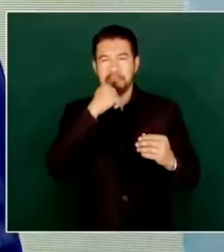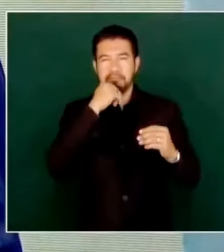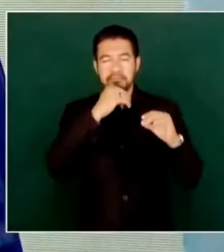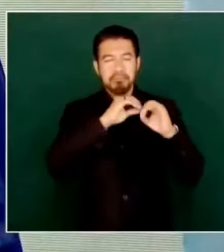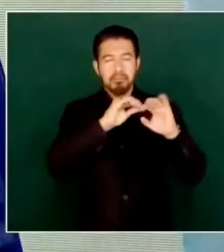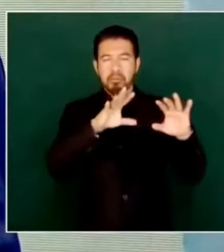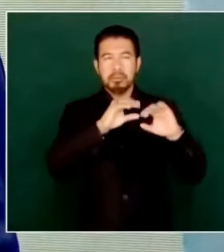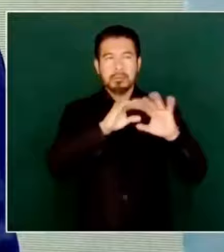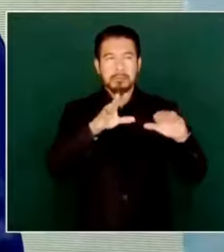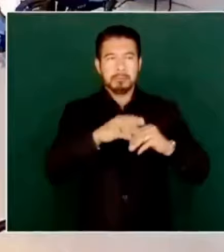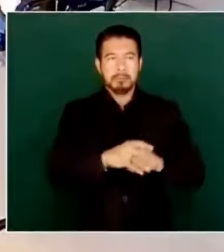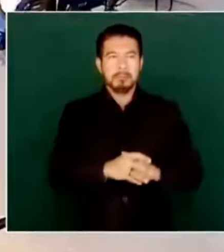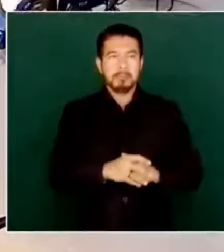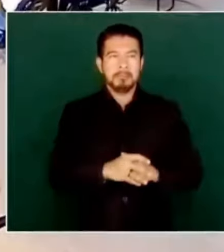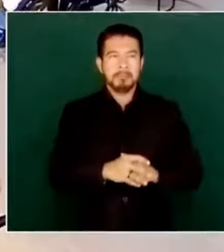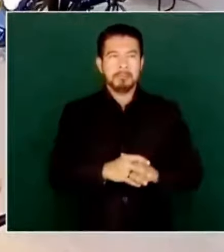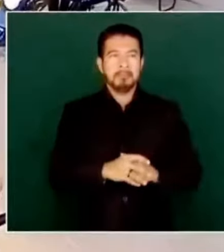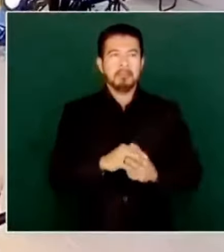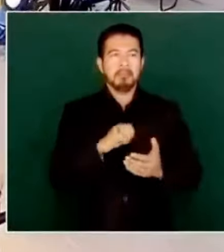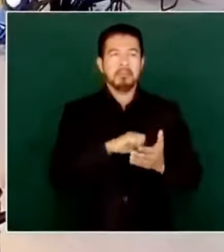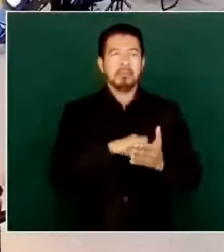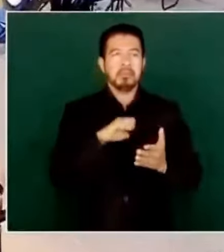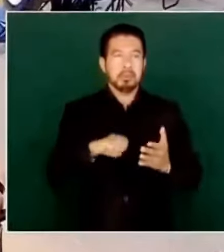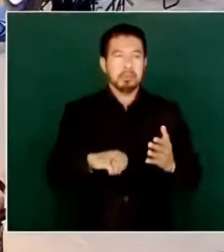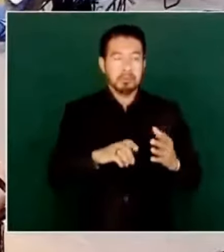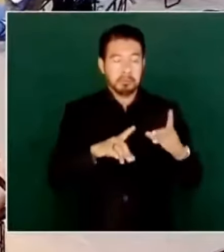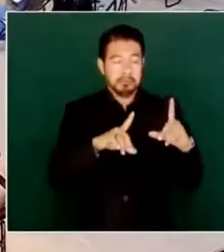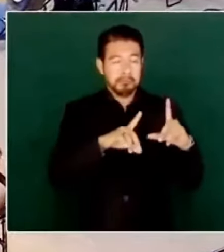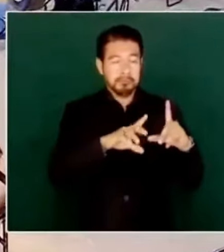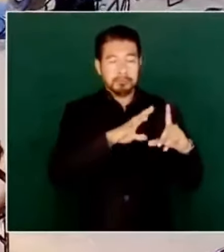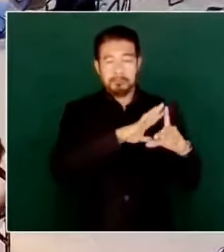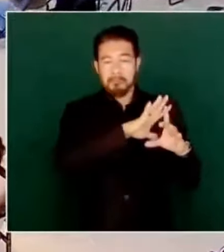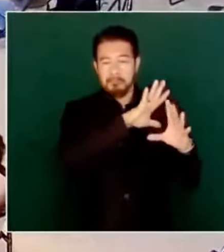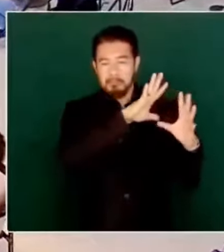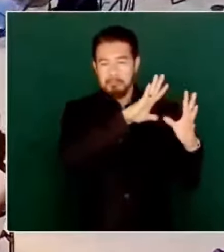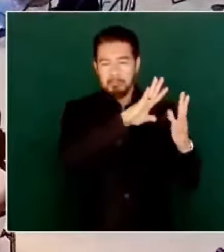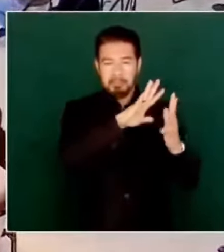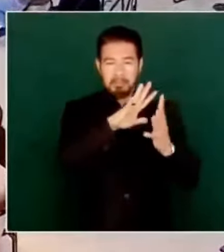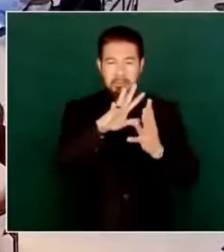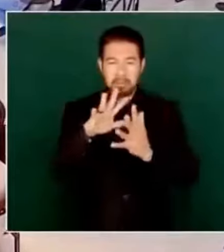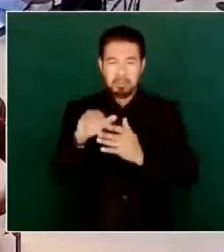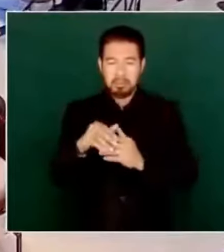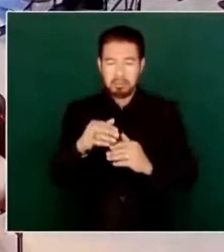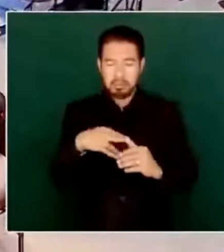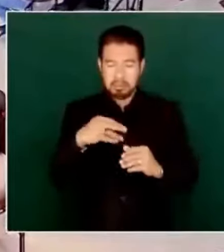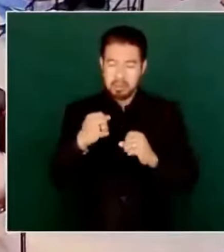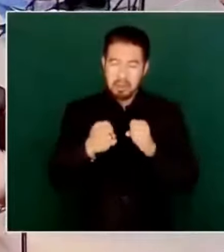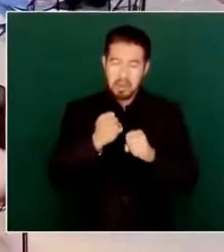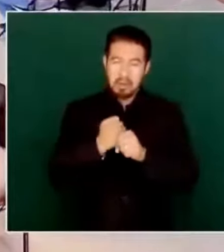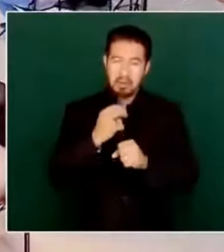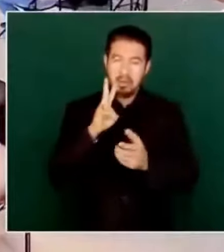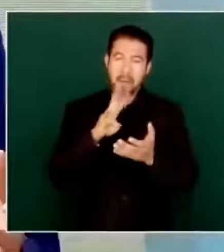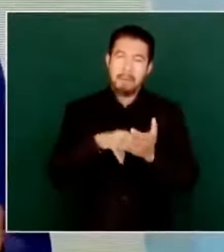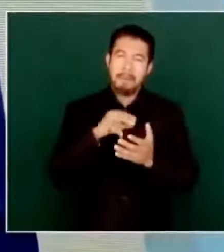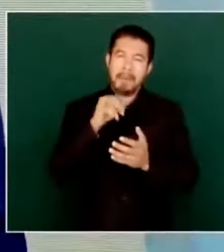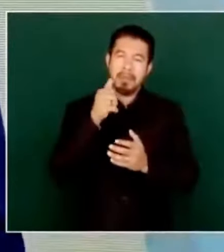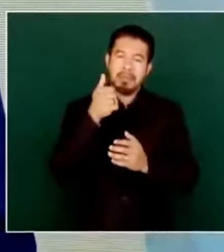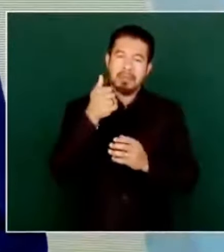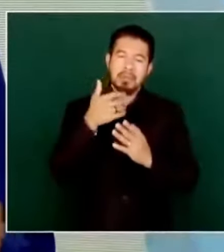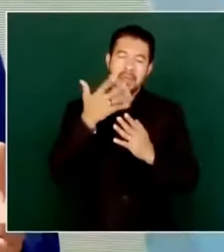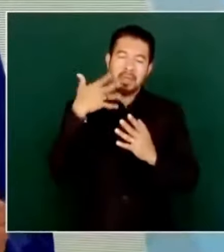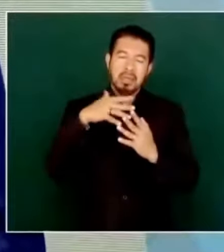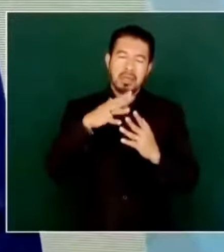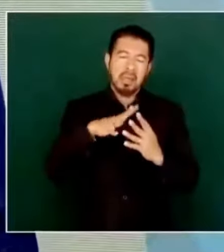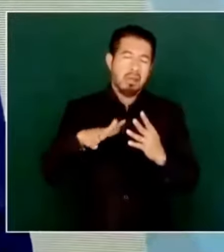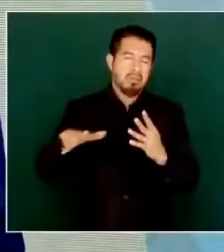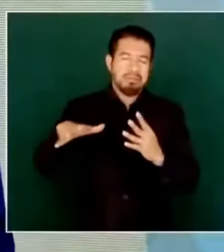Por ejemplo, el ambiente del 2006 era tremendo, terrible.